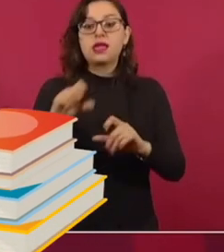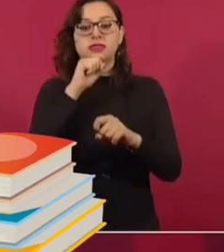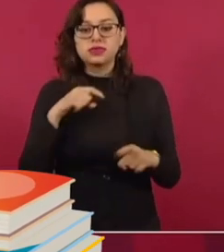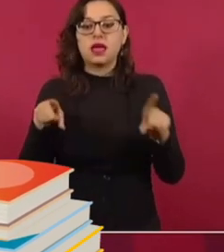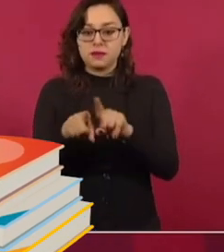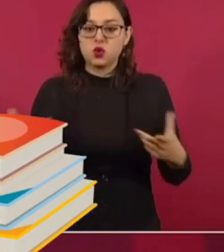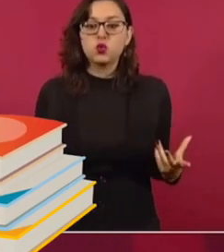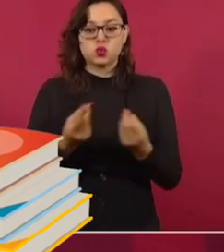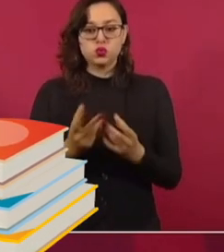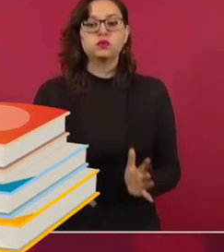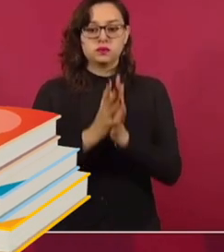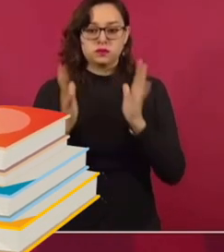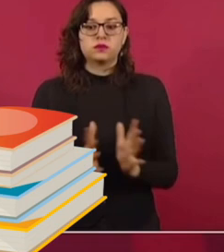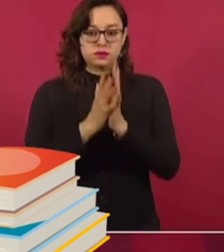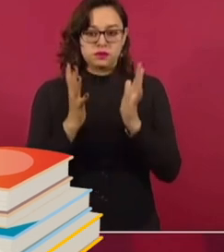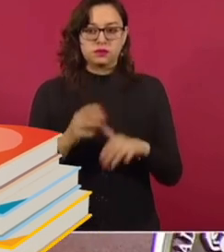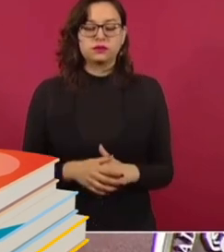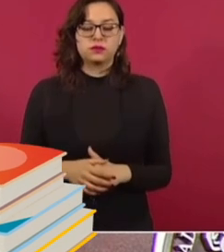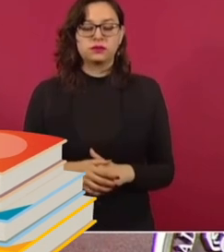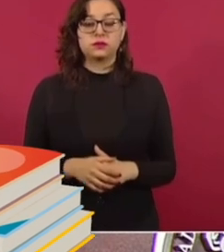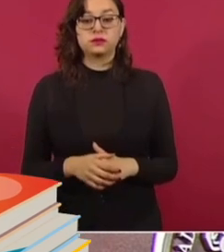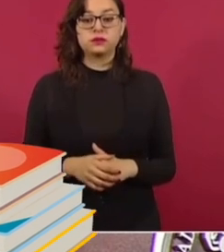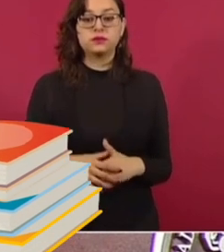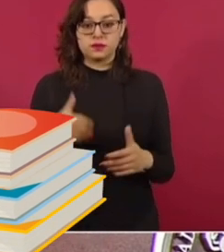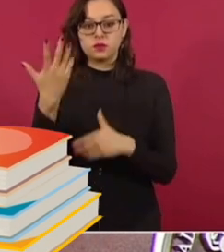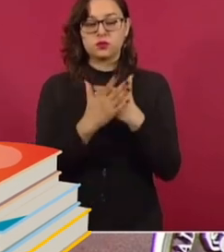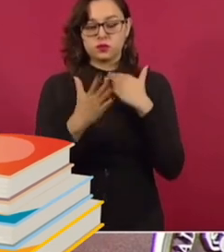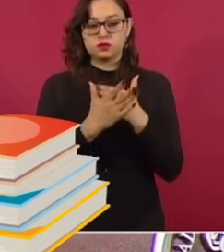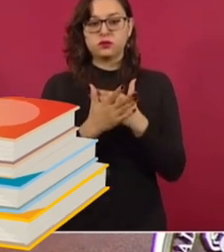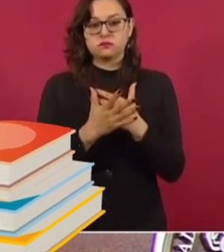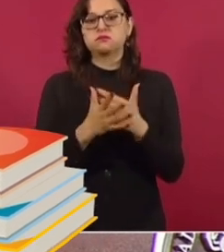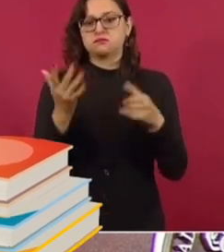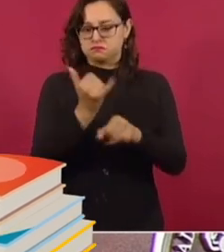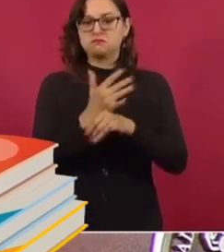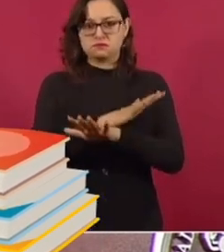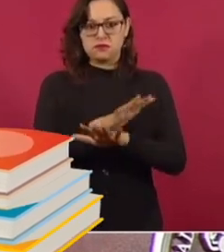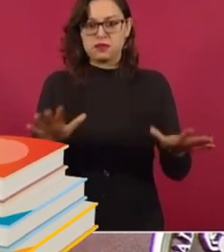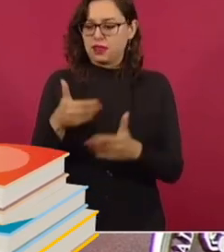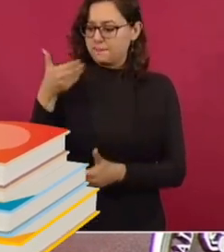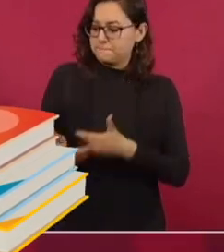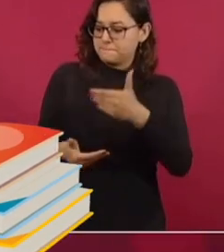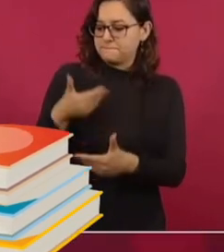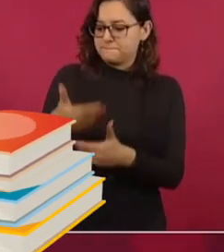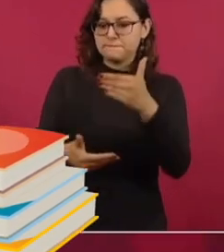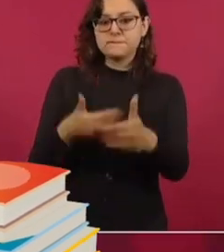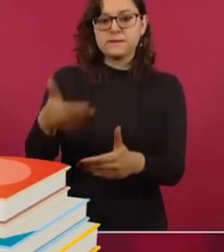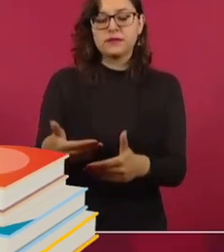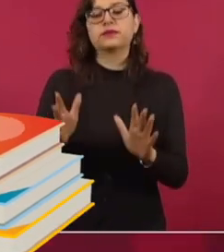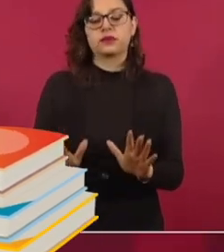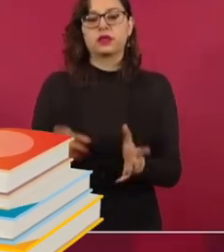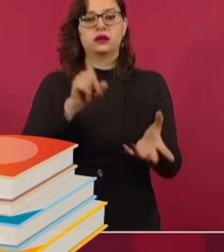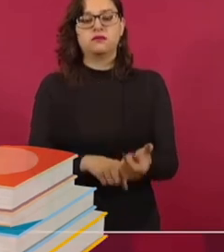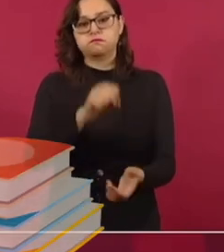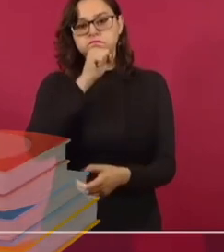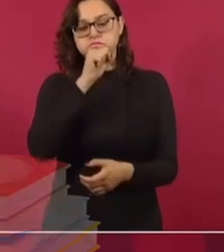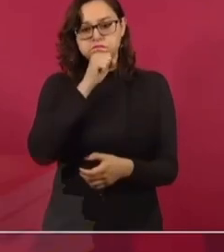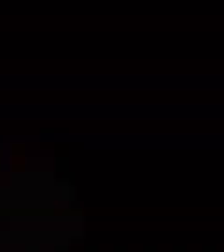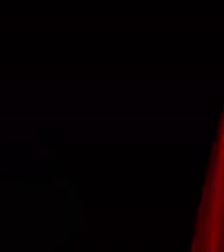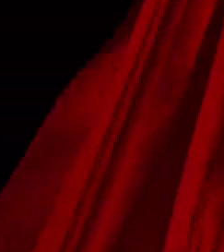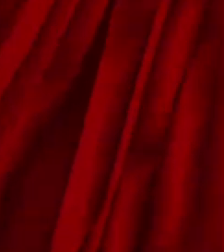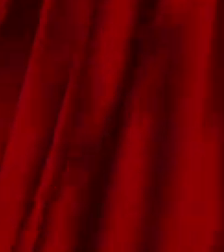que está ayudando. Entonces, sí vamos a dar a conocer cómo se va avanzando en todo lo que tiene que ver con los contenidos